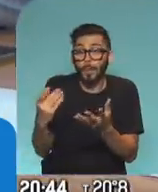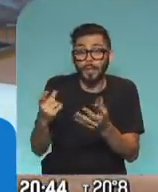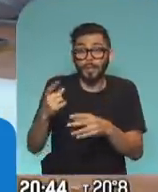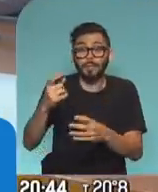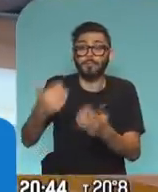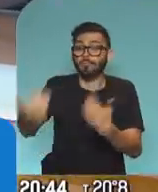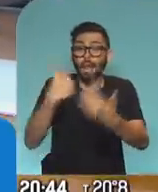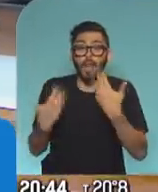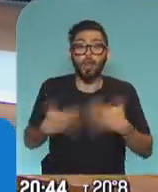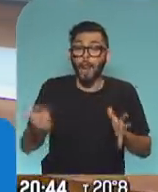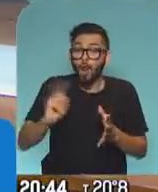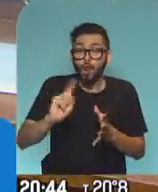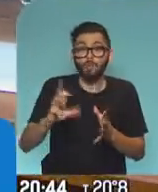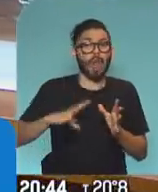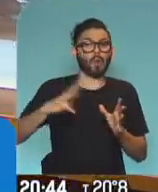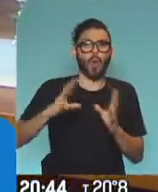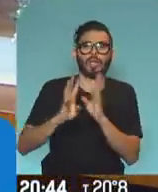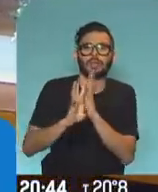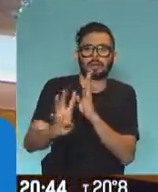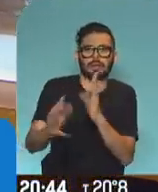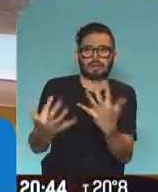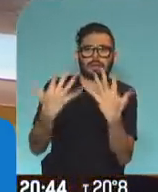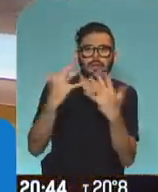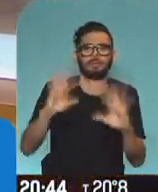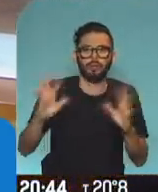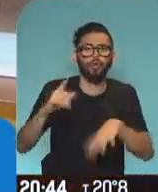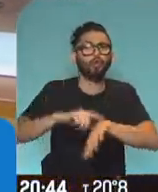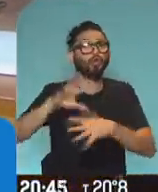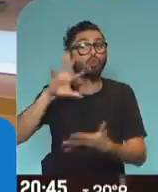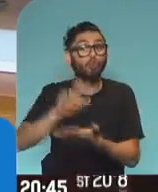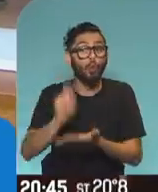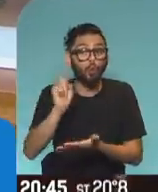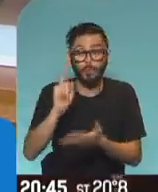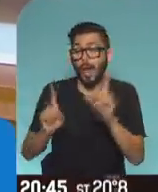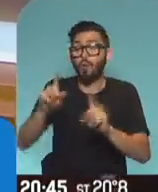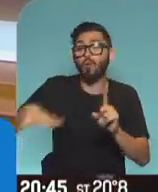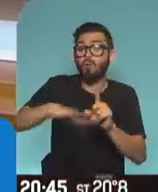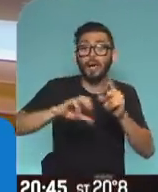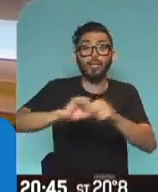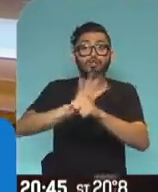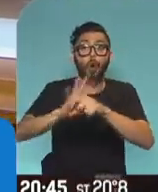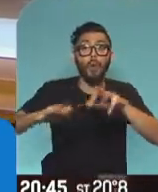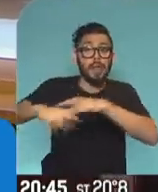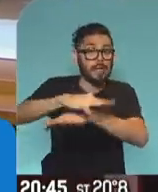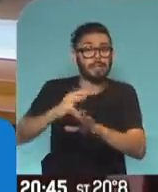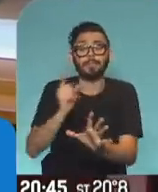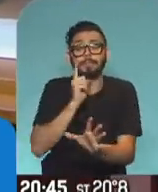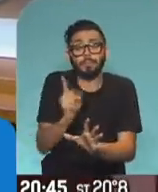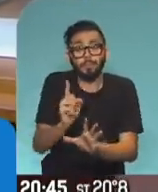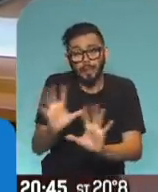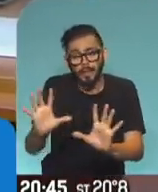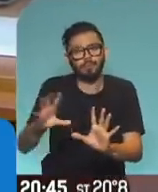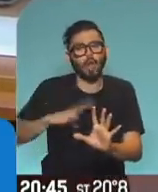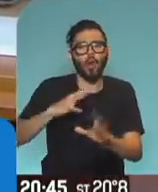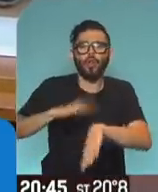demanda espontánea para que no venga mucha gente y se complique y los lugares donde todavía hay COVID circulando comunitariamente nos generan un riesgo,